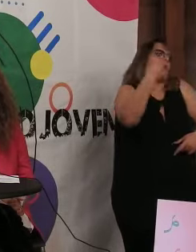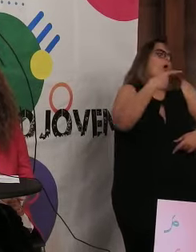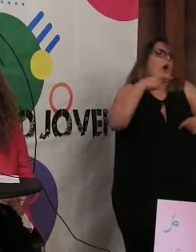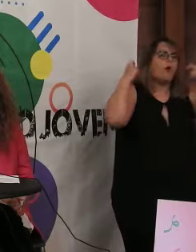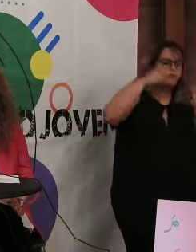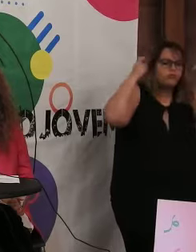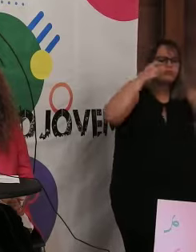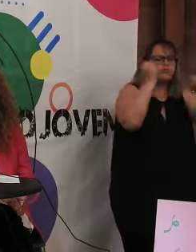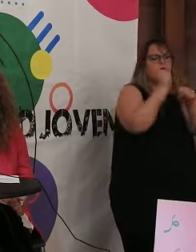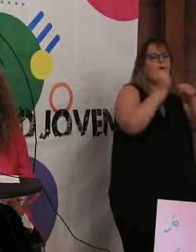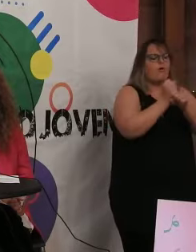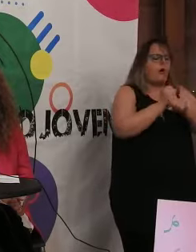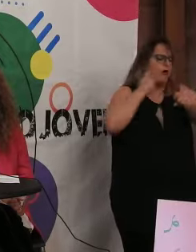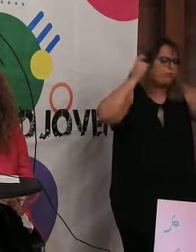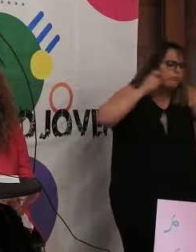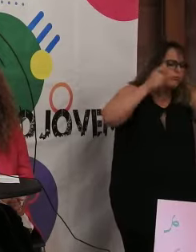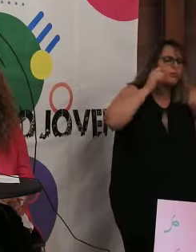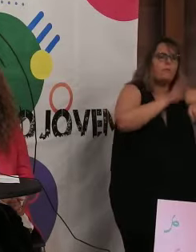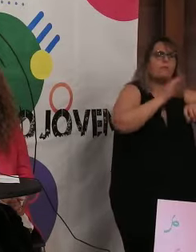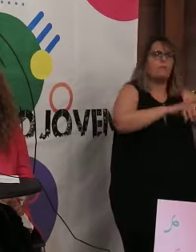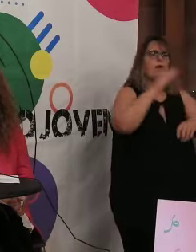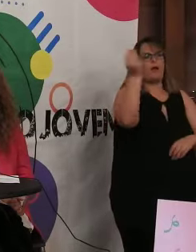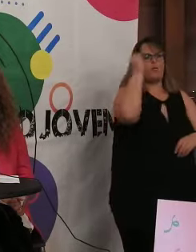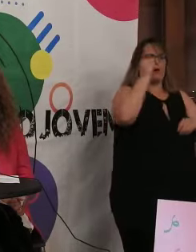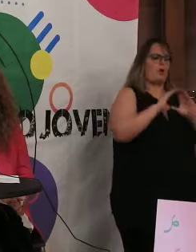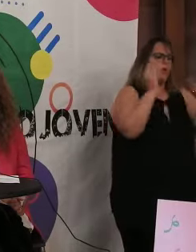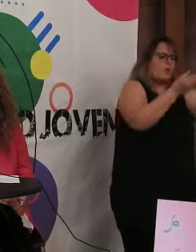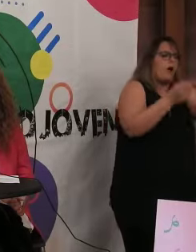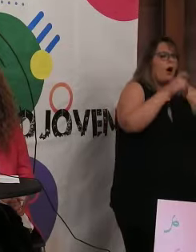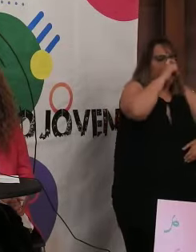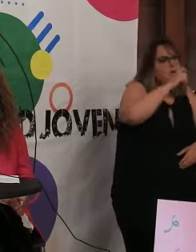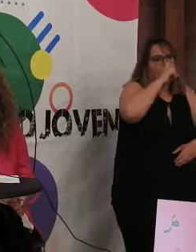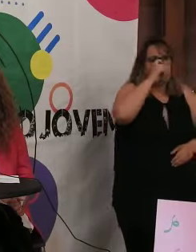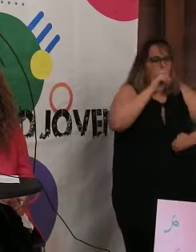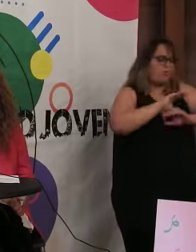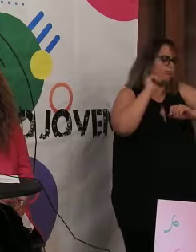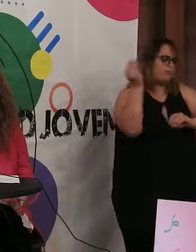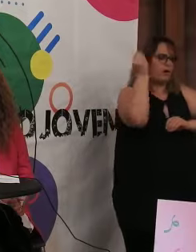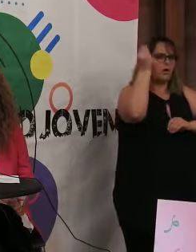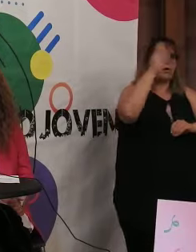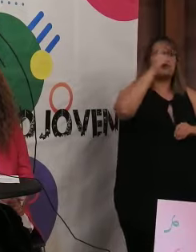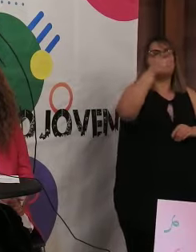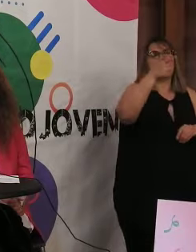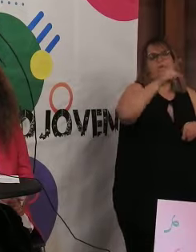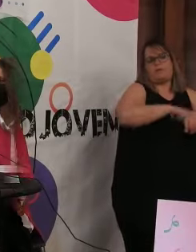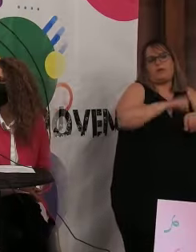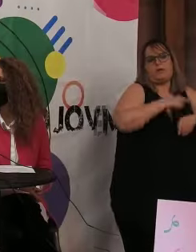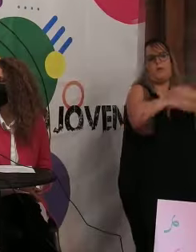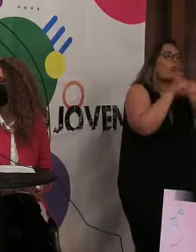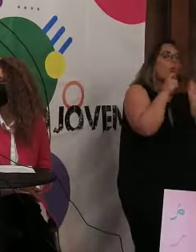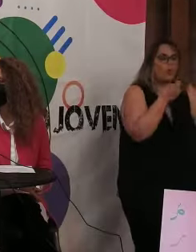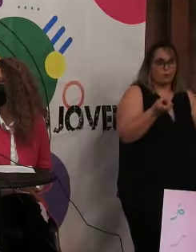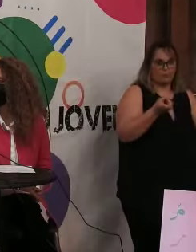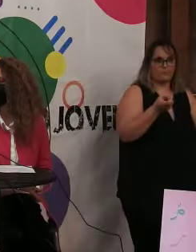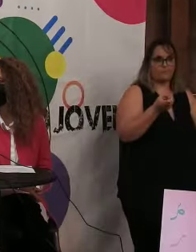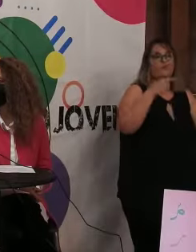y a trabajar duro para mejorar la agrupación año a año y eso pues tarde o temprano puedo dar a los frutos. Sobre